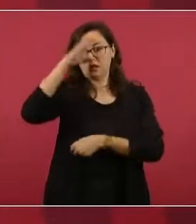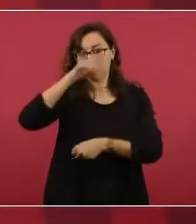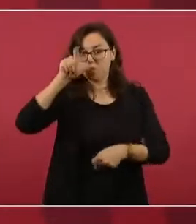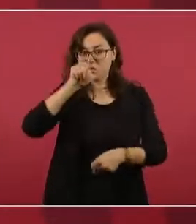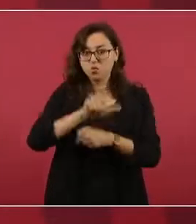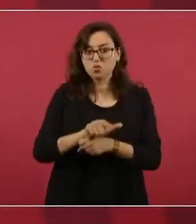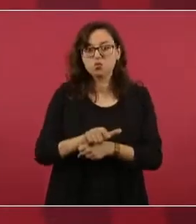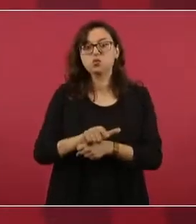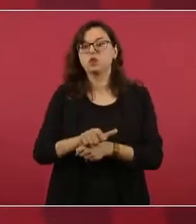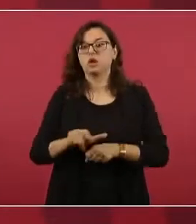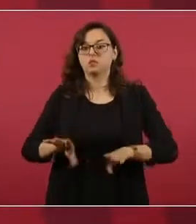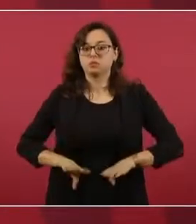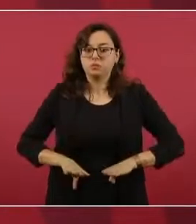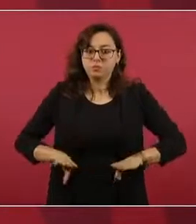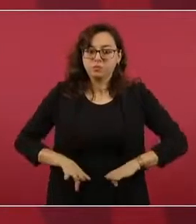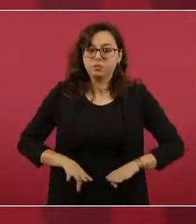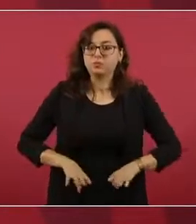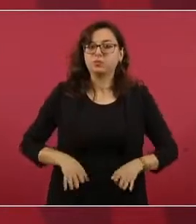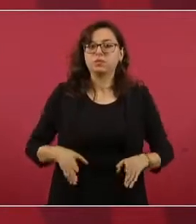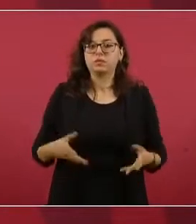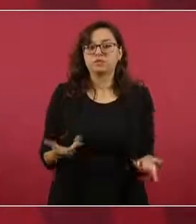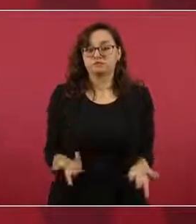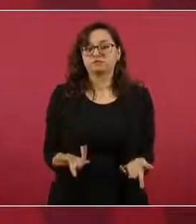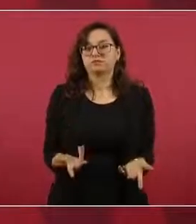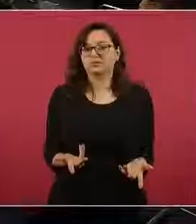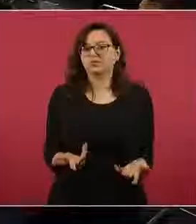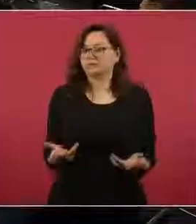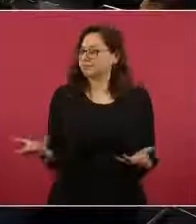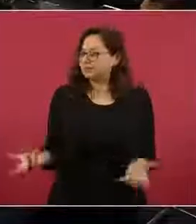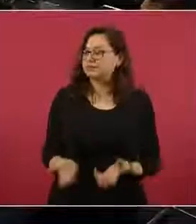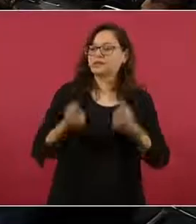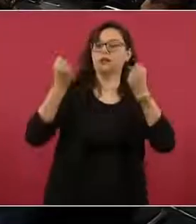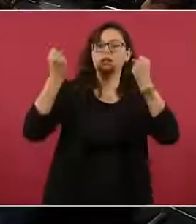que vienen de lejos,